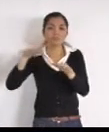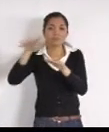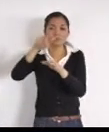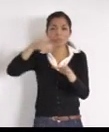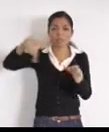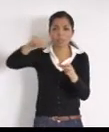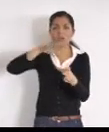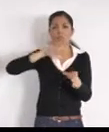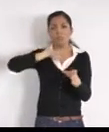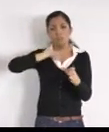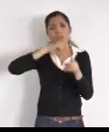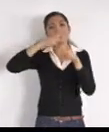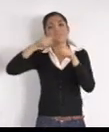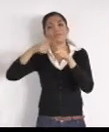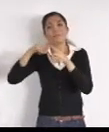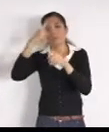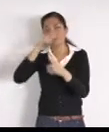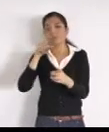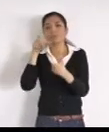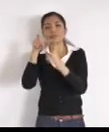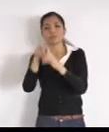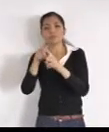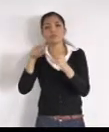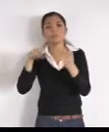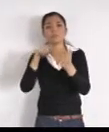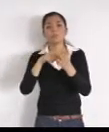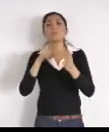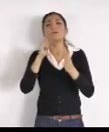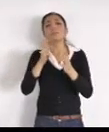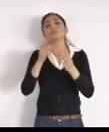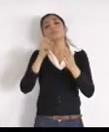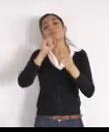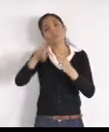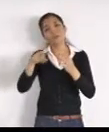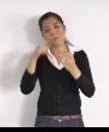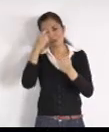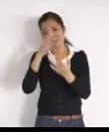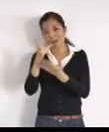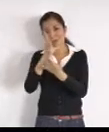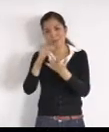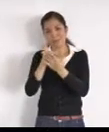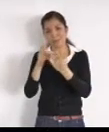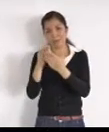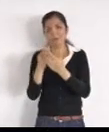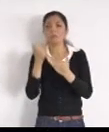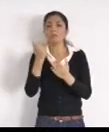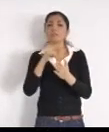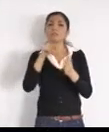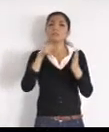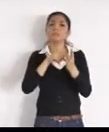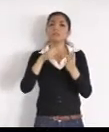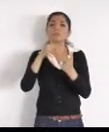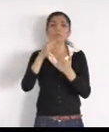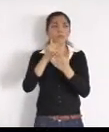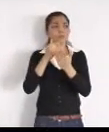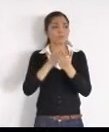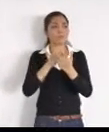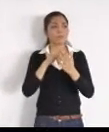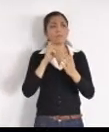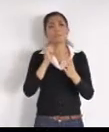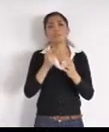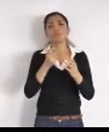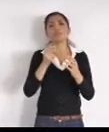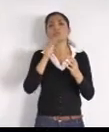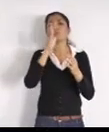a los ciudadanos, y el tema, del Ministerio Público, desgraciadamente, es ajeno, al gobierno municipal, el Ministerio Público, depende, de la Fiscalía